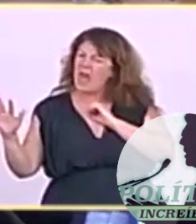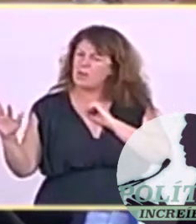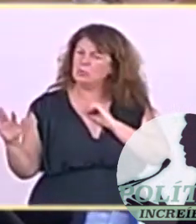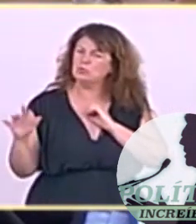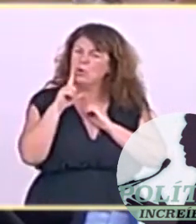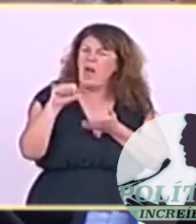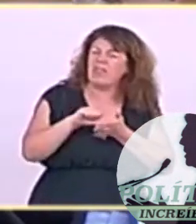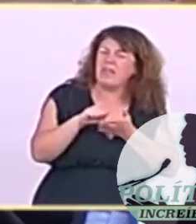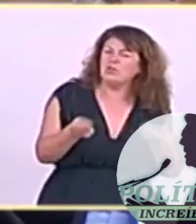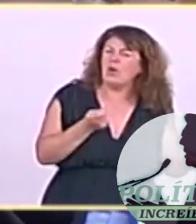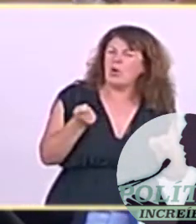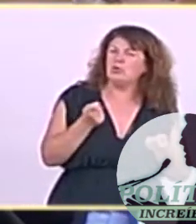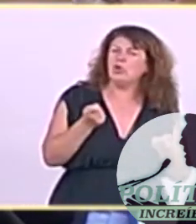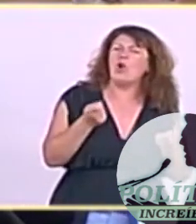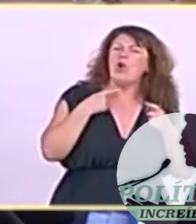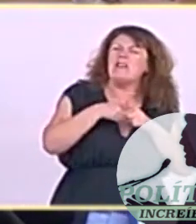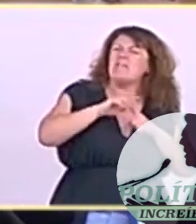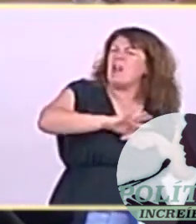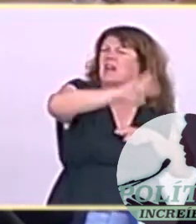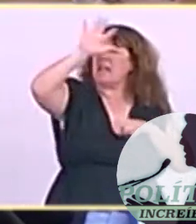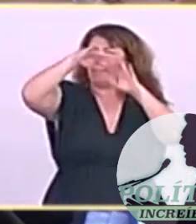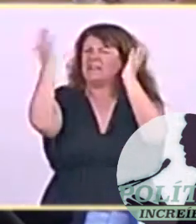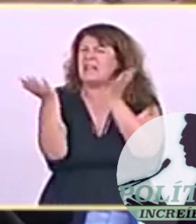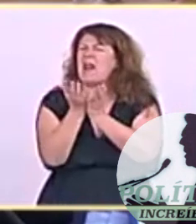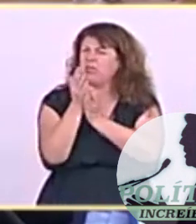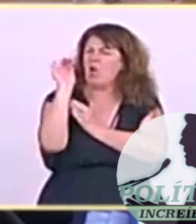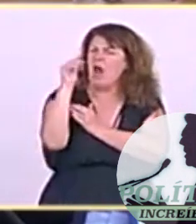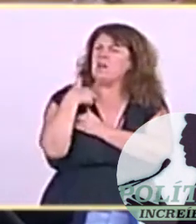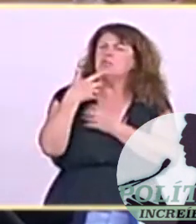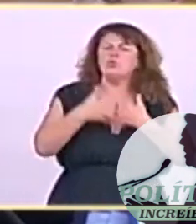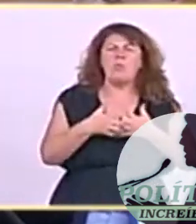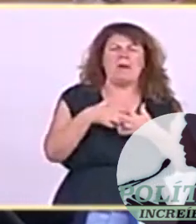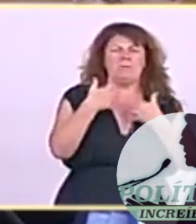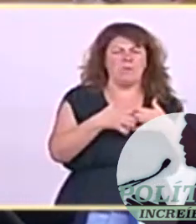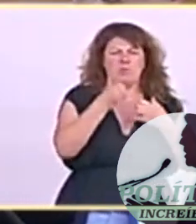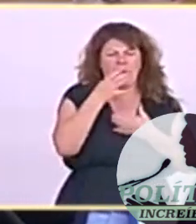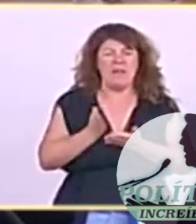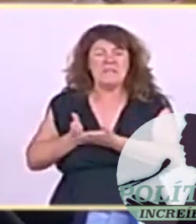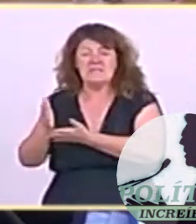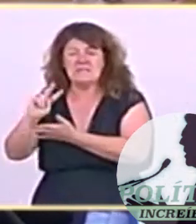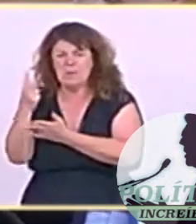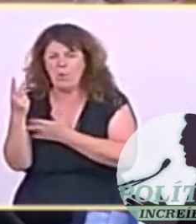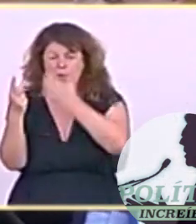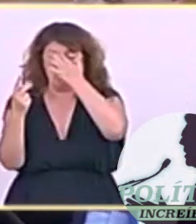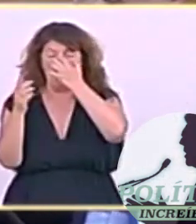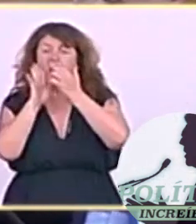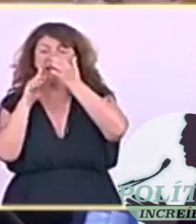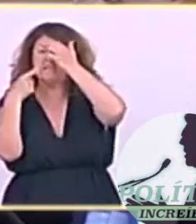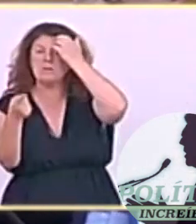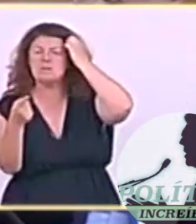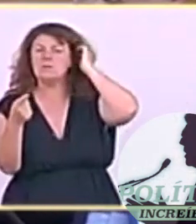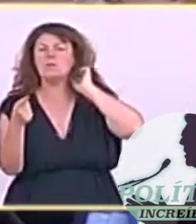mecanismo que funciona bien. Y después tenemos, evidentemente, que usted lo mencionaba, los reglamentos comunitarios, el reglamento